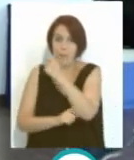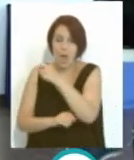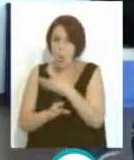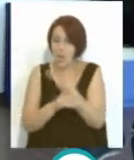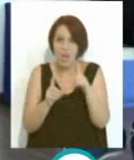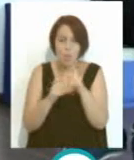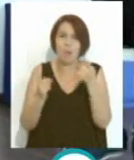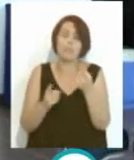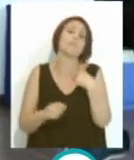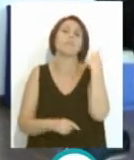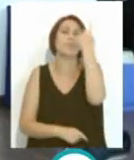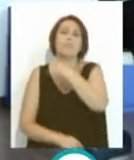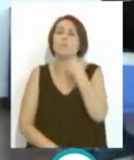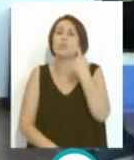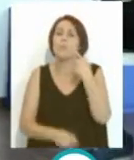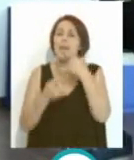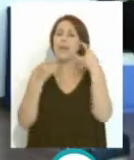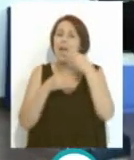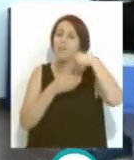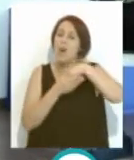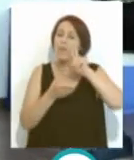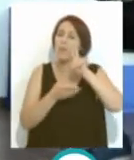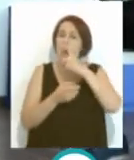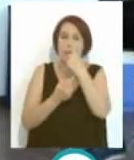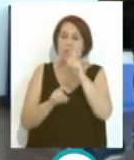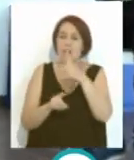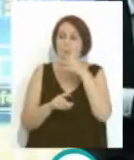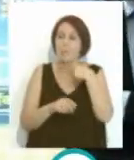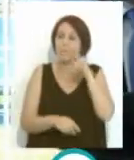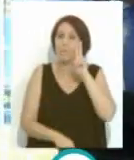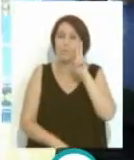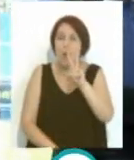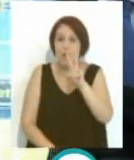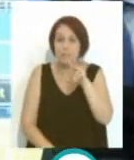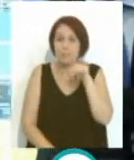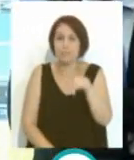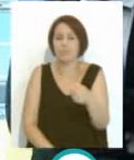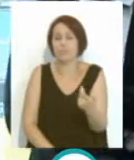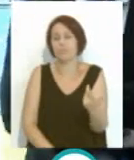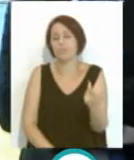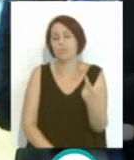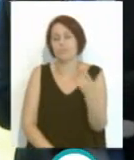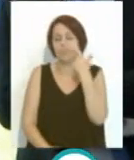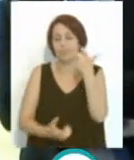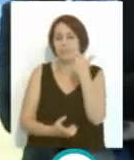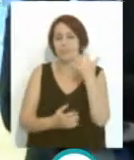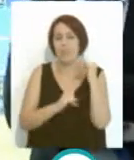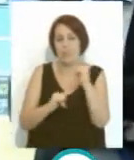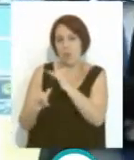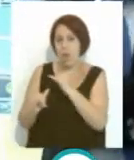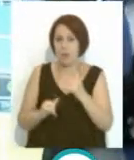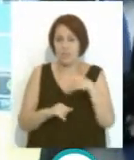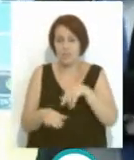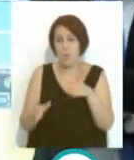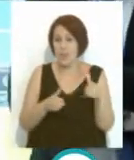hace falta ver los rostros debajo de las mascarillas, simplemente con verles la mirada, se ven que han disfrutado mucho de